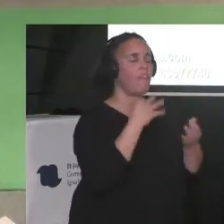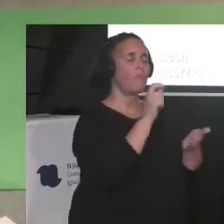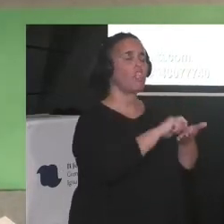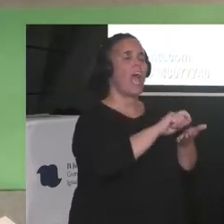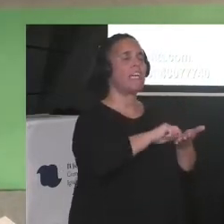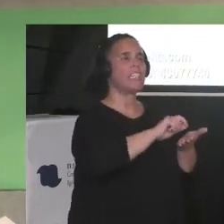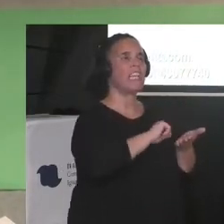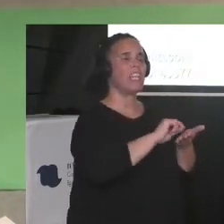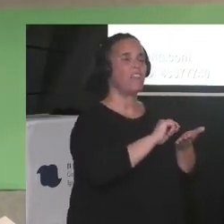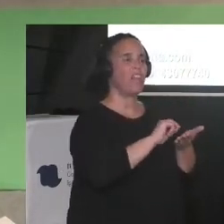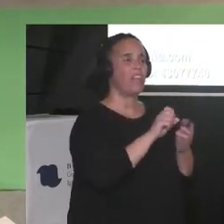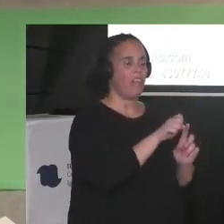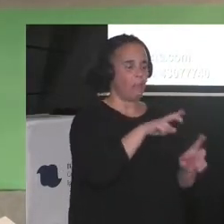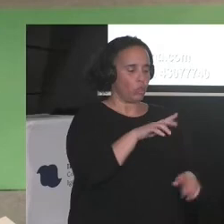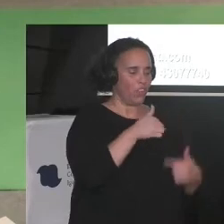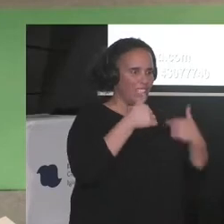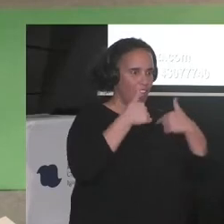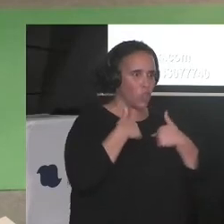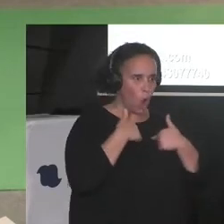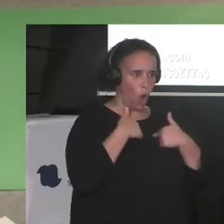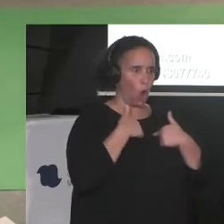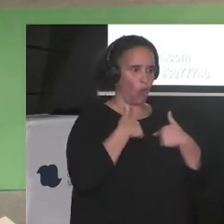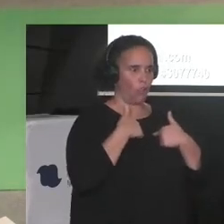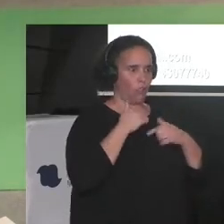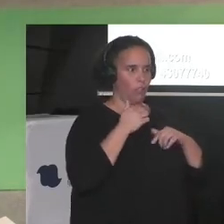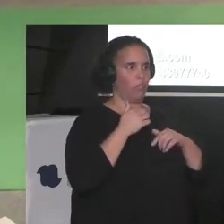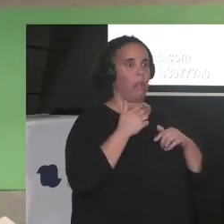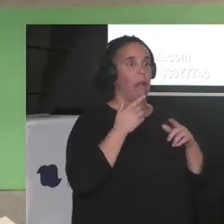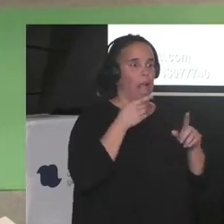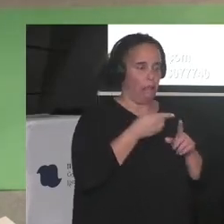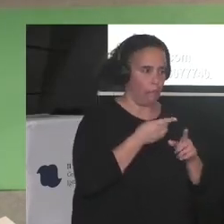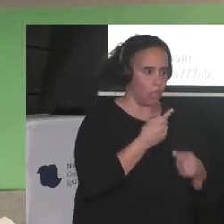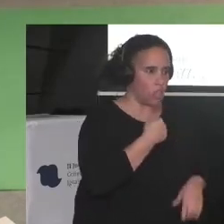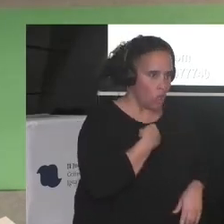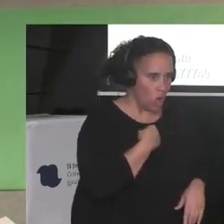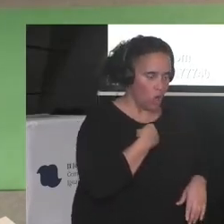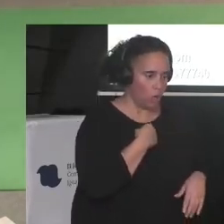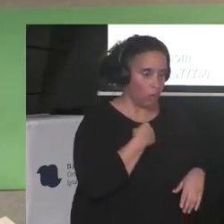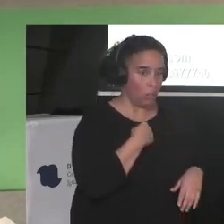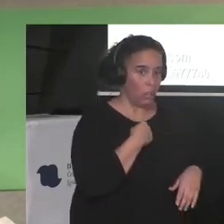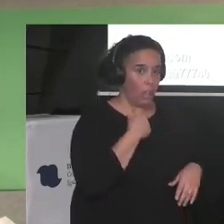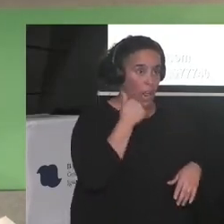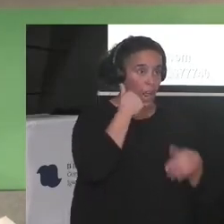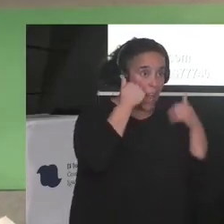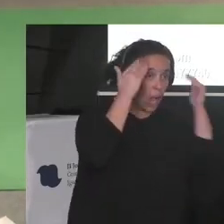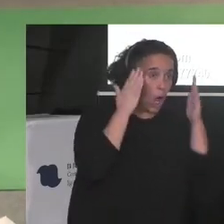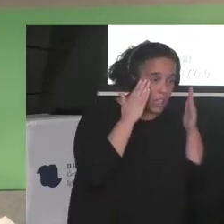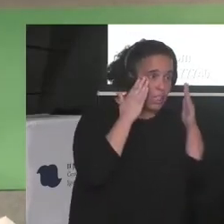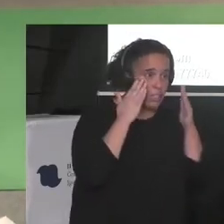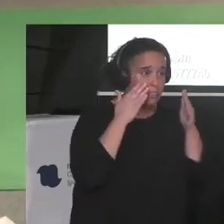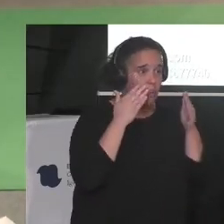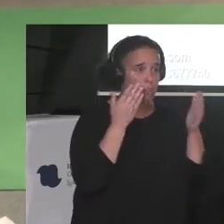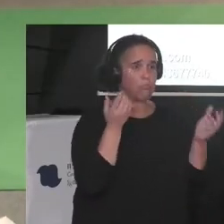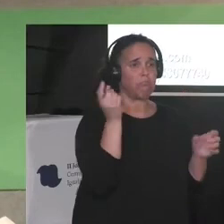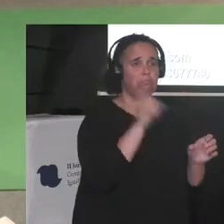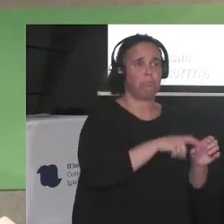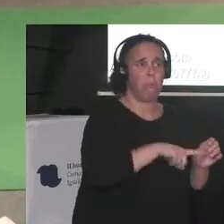sobre el yo. Recuerdo los congresos en los que éramos tan pocas y tan indeseables.